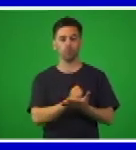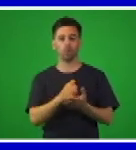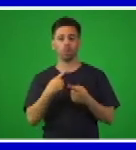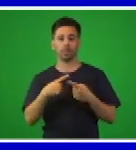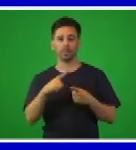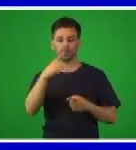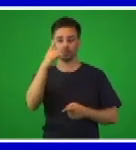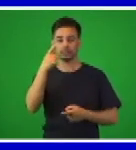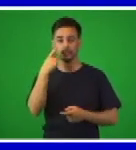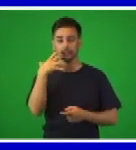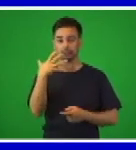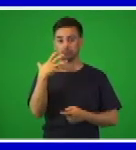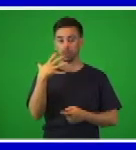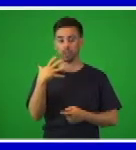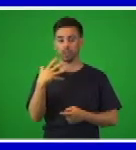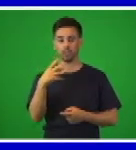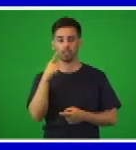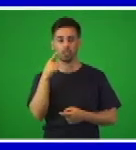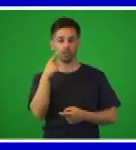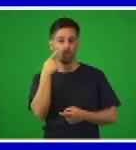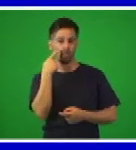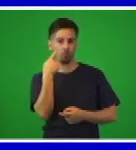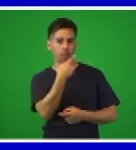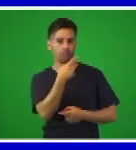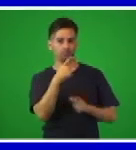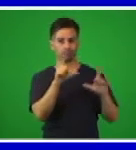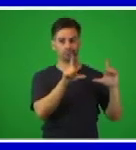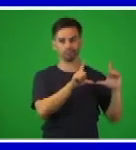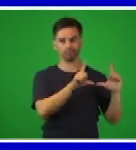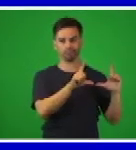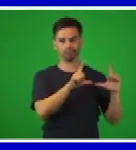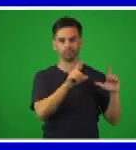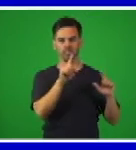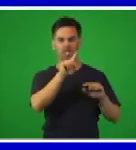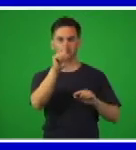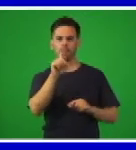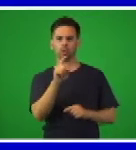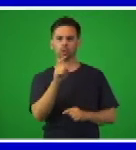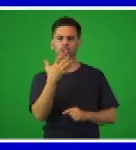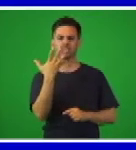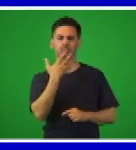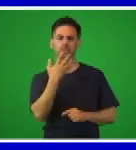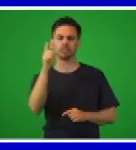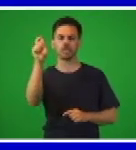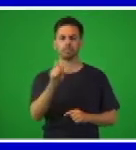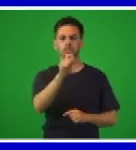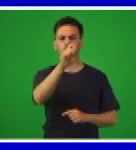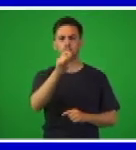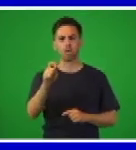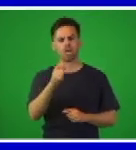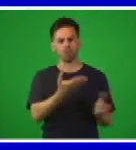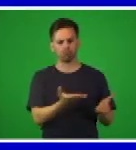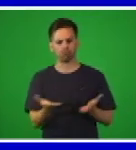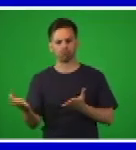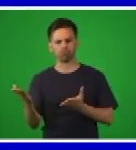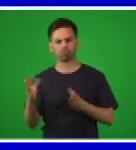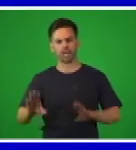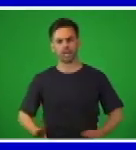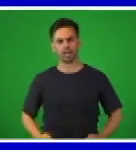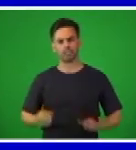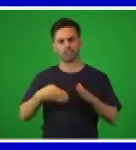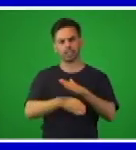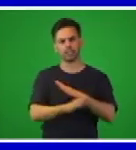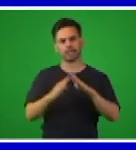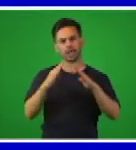interesa que ustedes puedan verla y se la estamos presentando. ¿Quién prohíbe que se atienda al SIC? ¿Qué crees que quiso